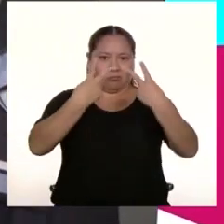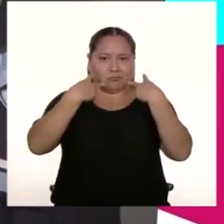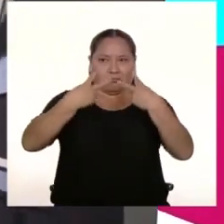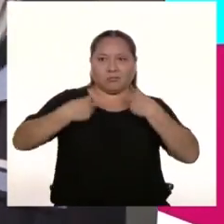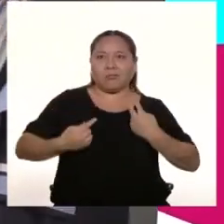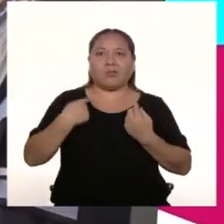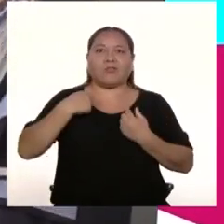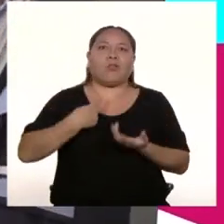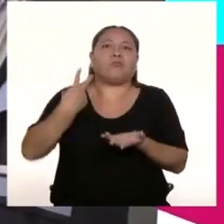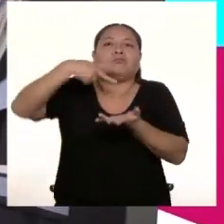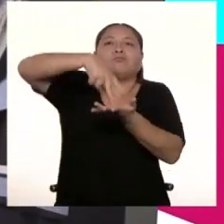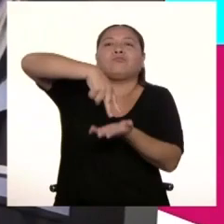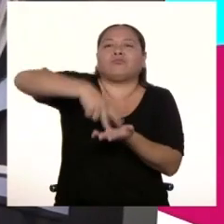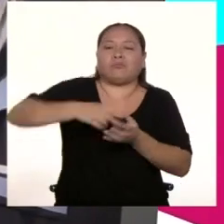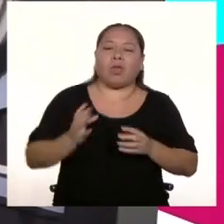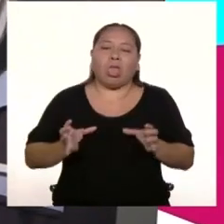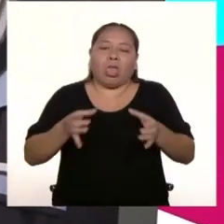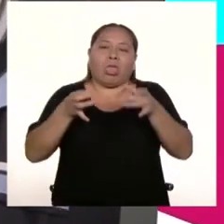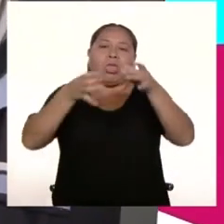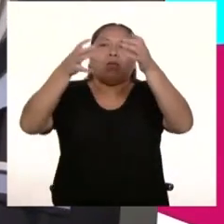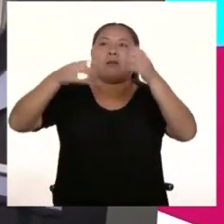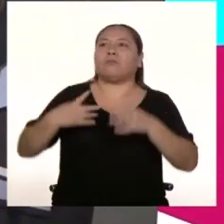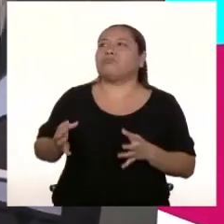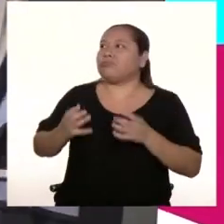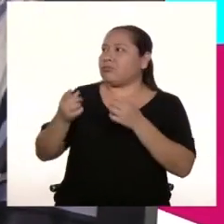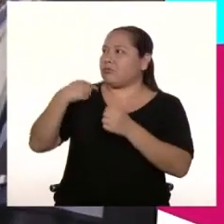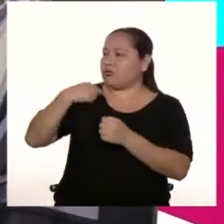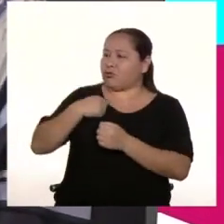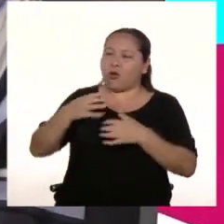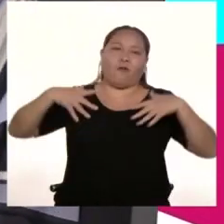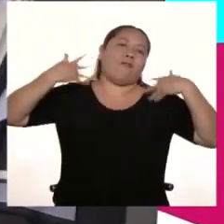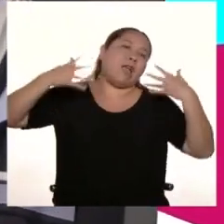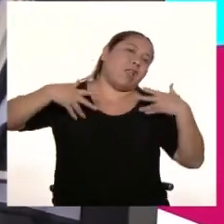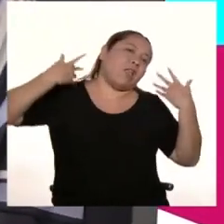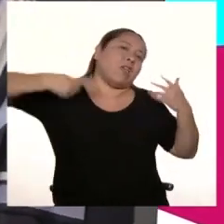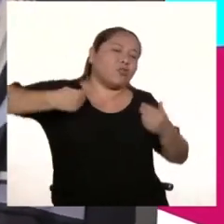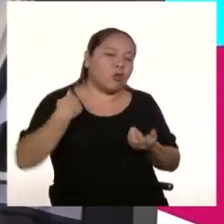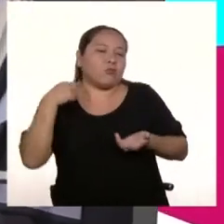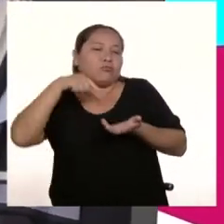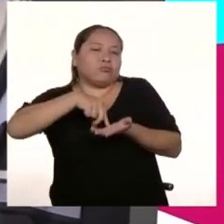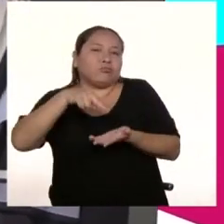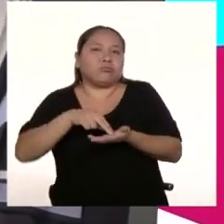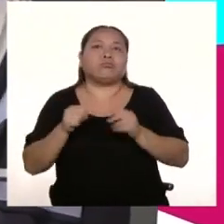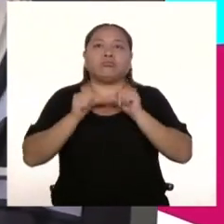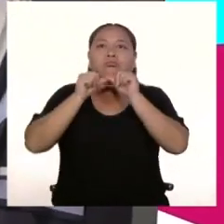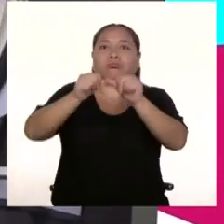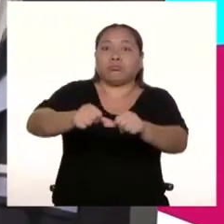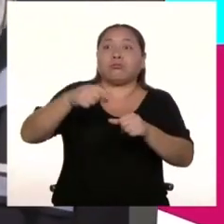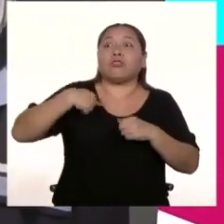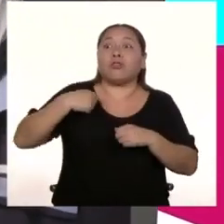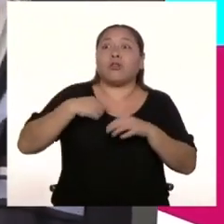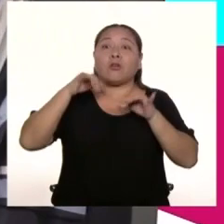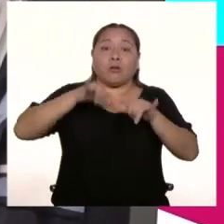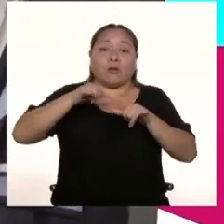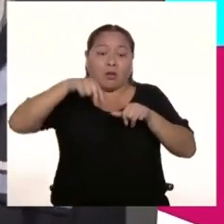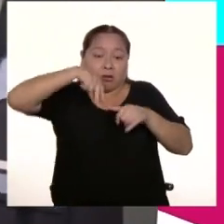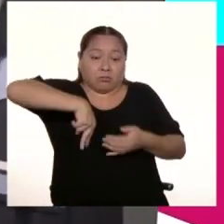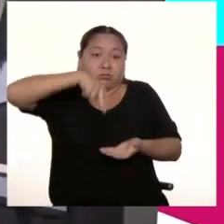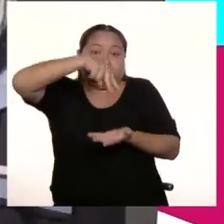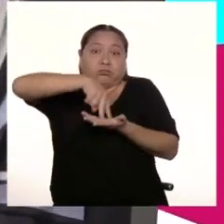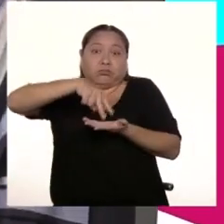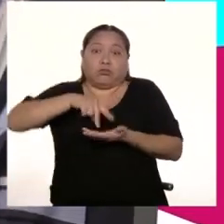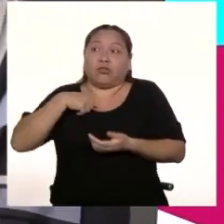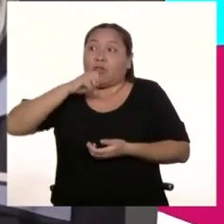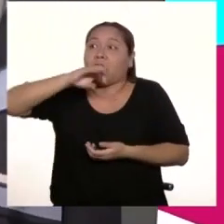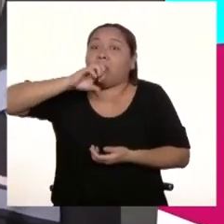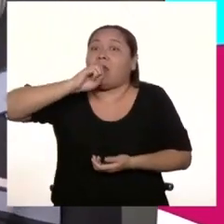ahorita M&P que nos hará nuestro monumento. Nos trae nuestro monumento y yo vengo feliz. Tengo que estar acá, no me pongo a ver aquí. Porque acá te lo digo en el